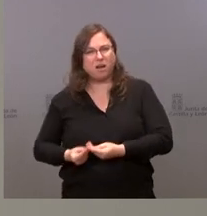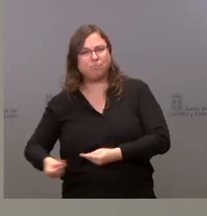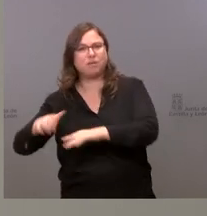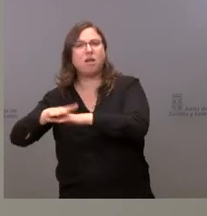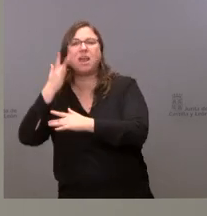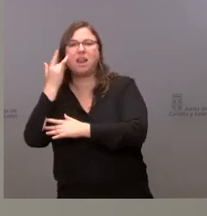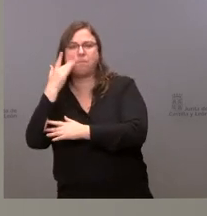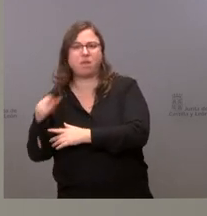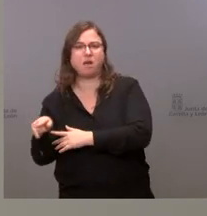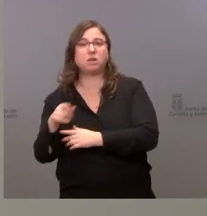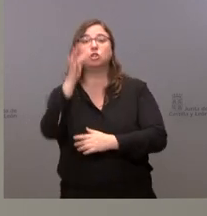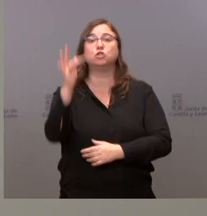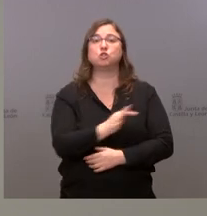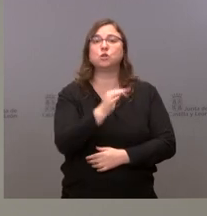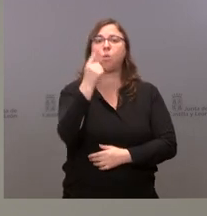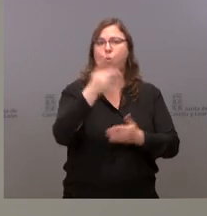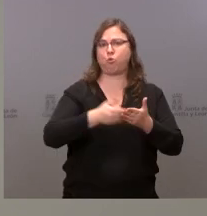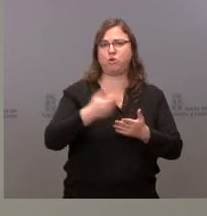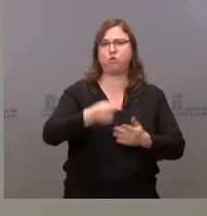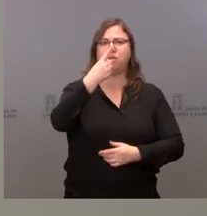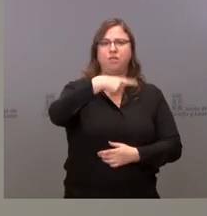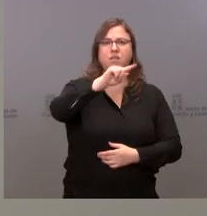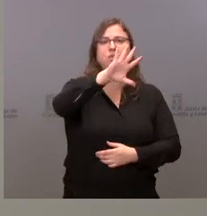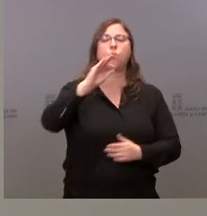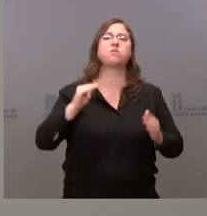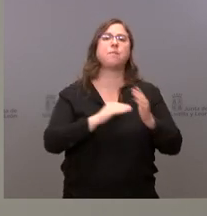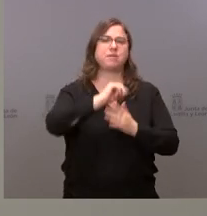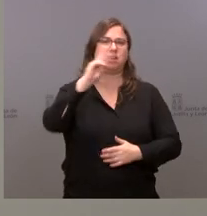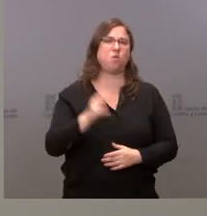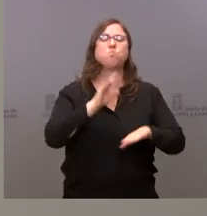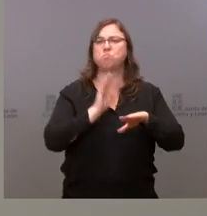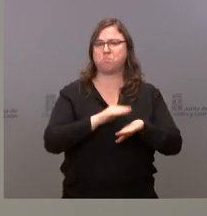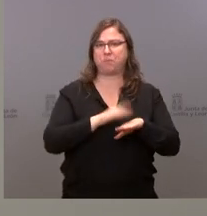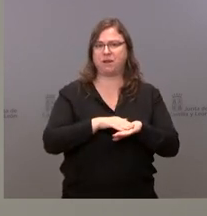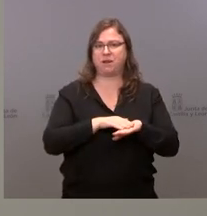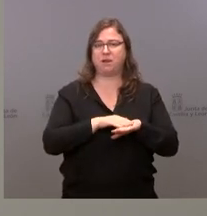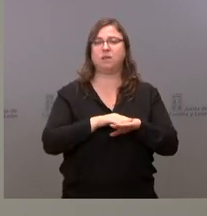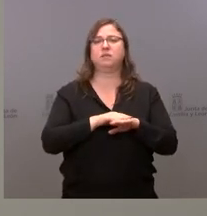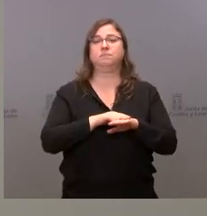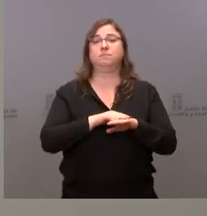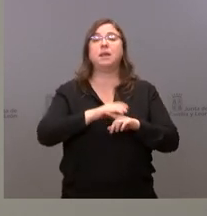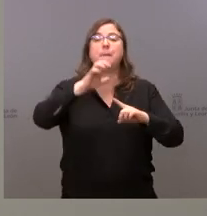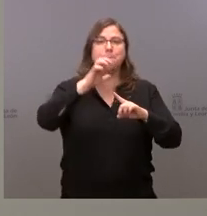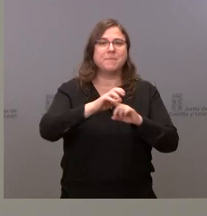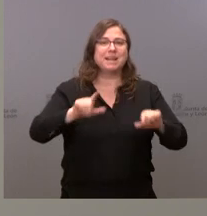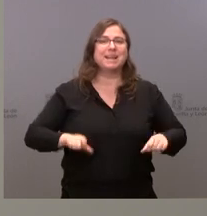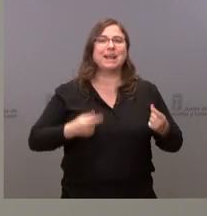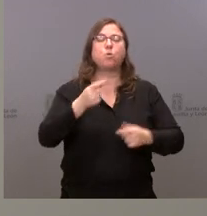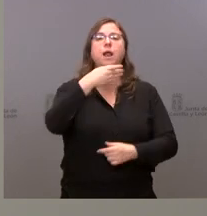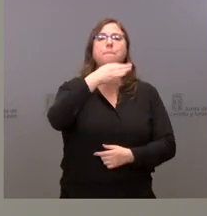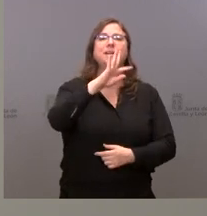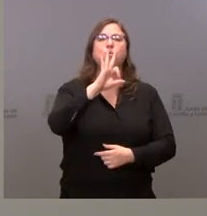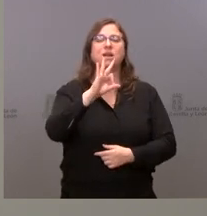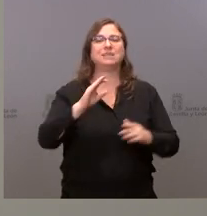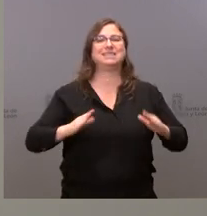total del acuerdo es 1 millón 150 mil euros, que van destinados a la depuración en el Parque Natural de las Batocas y Sierra de